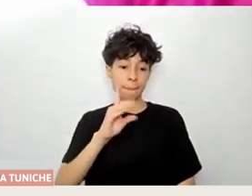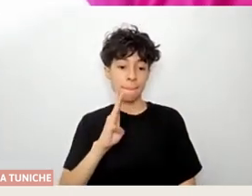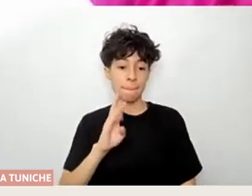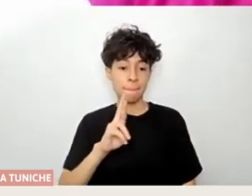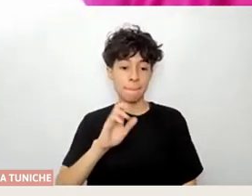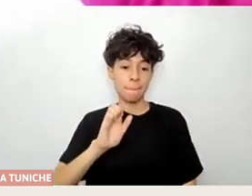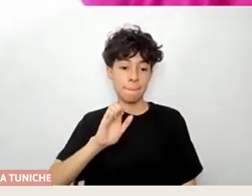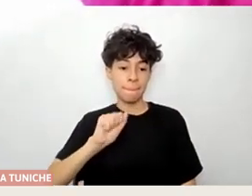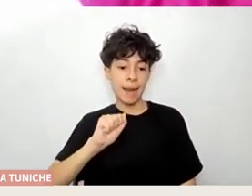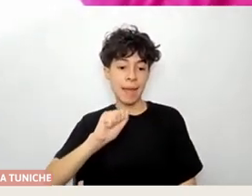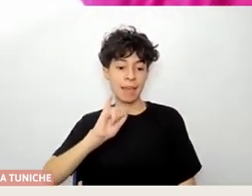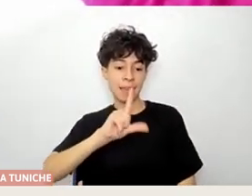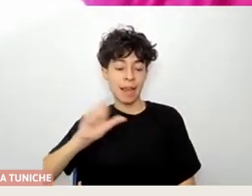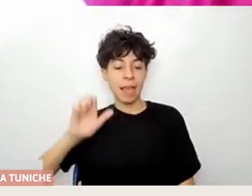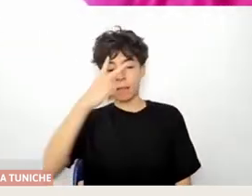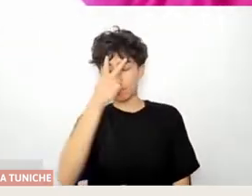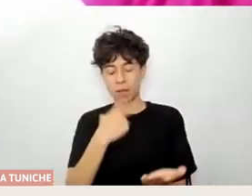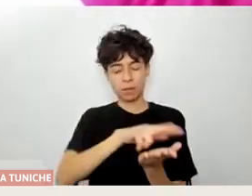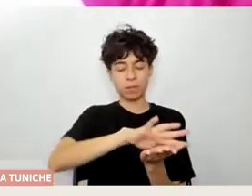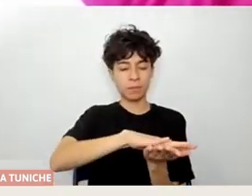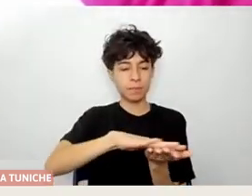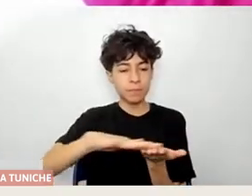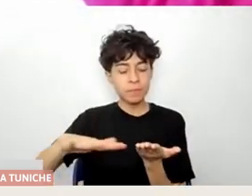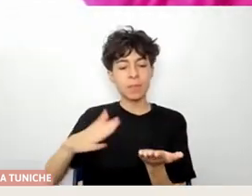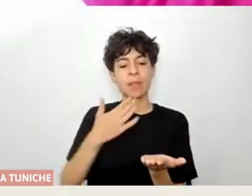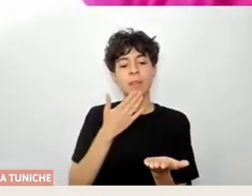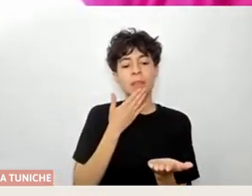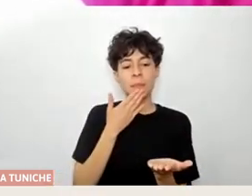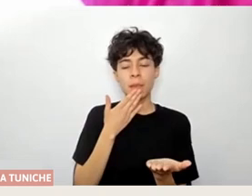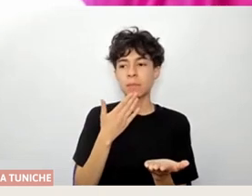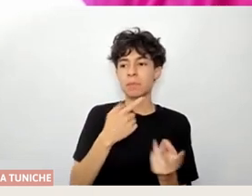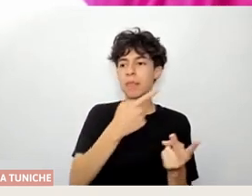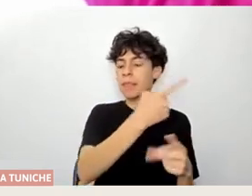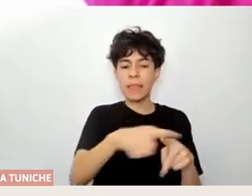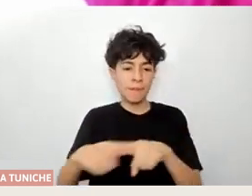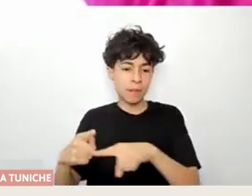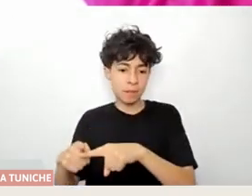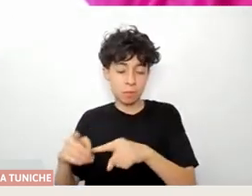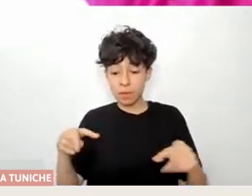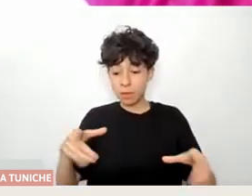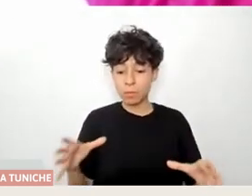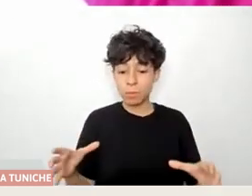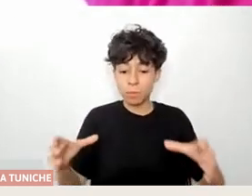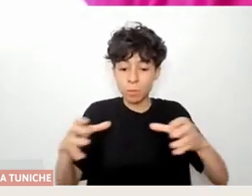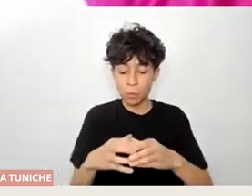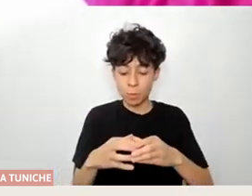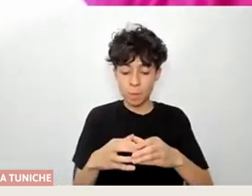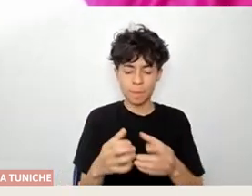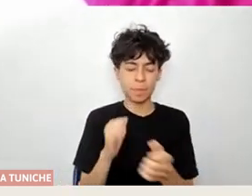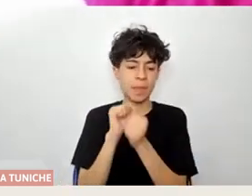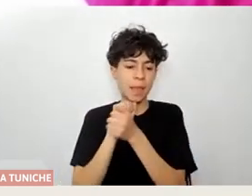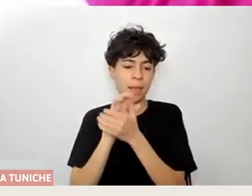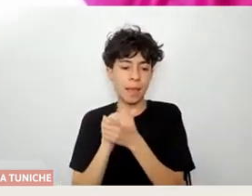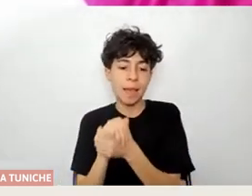es el nuestro, es en grupo que la amistad y nuestros cuidados han de estar al centro como